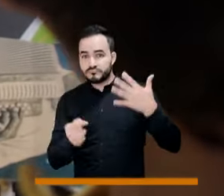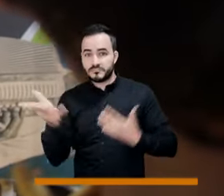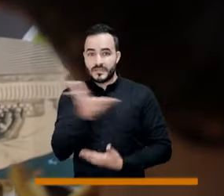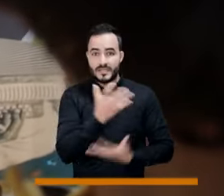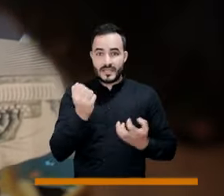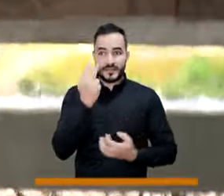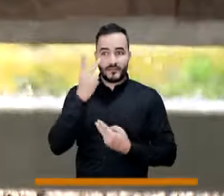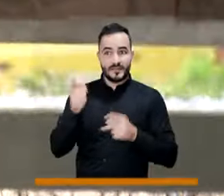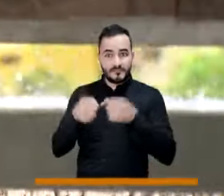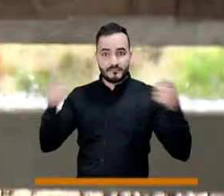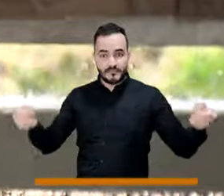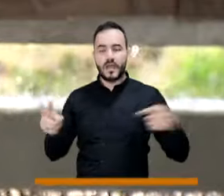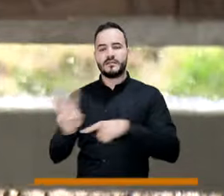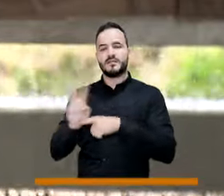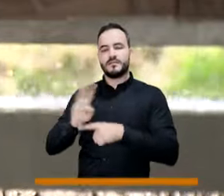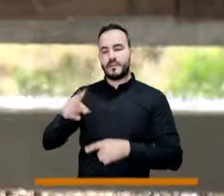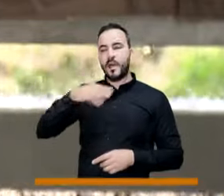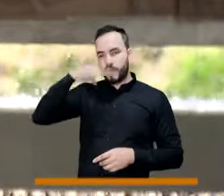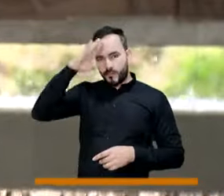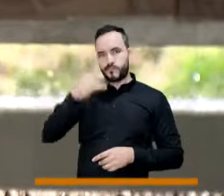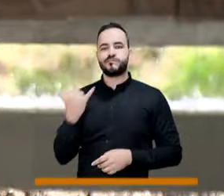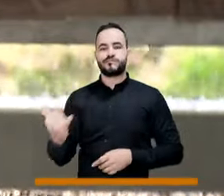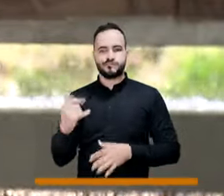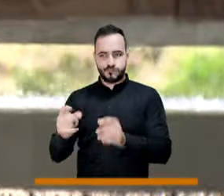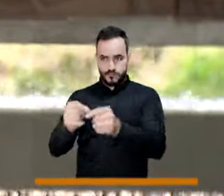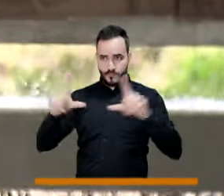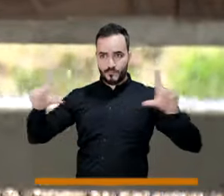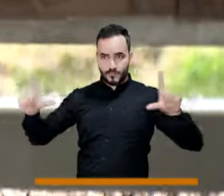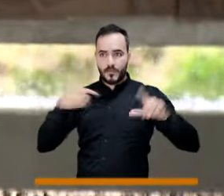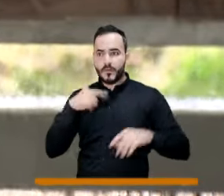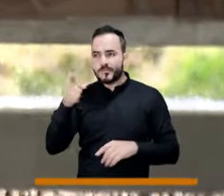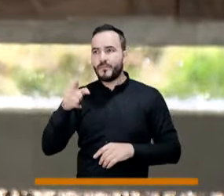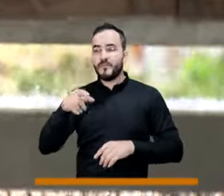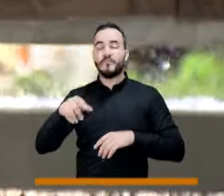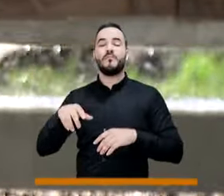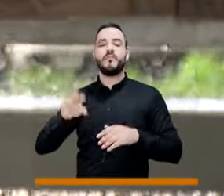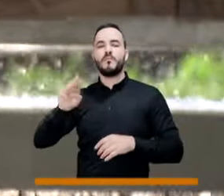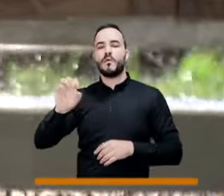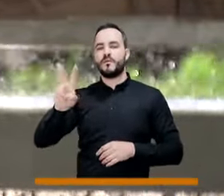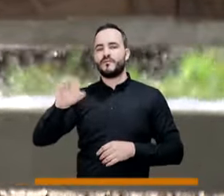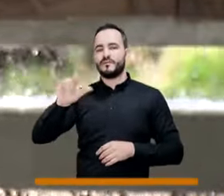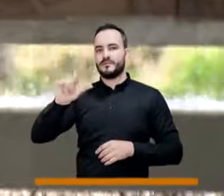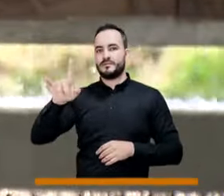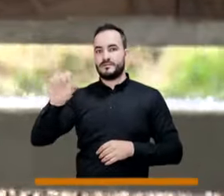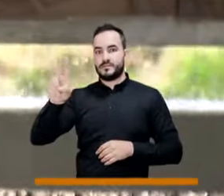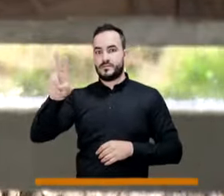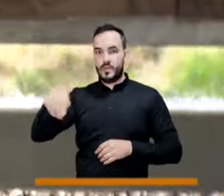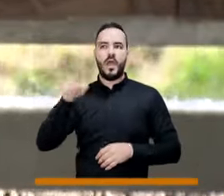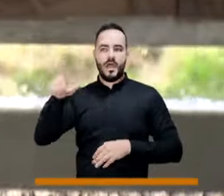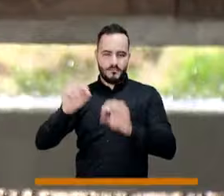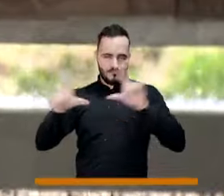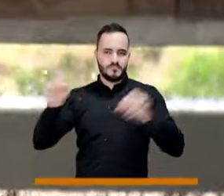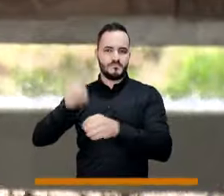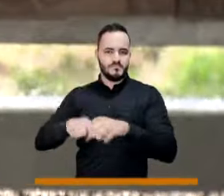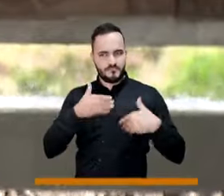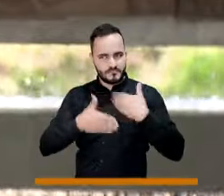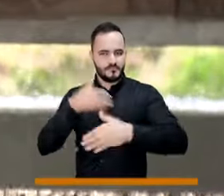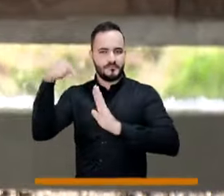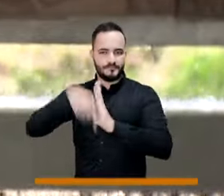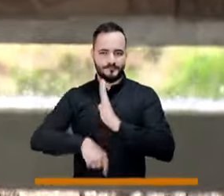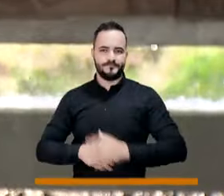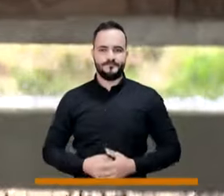Las bases y el formulario para postularse se pueden consultar en www.medellin.gov.co slash